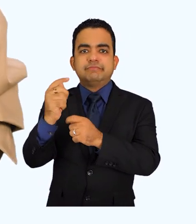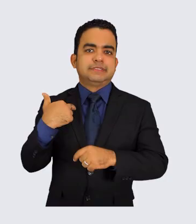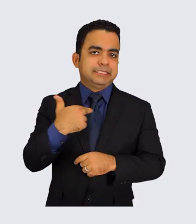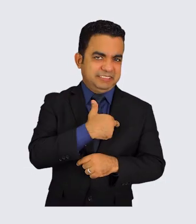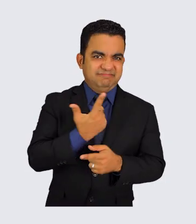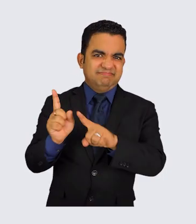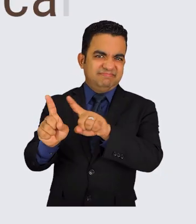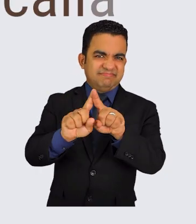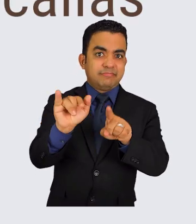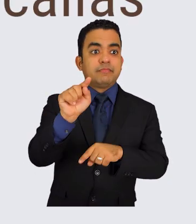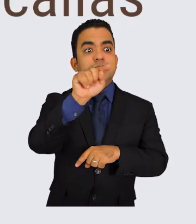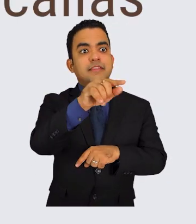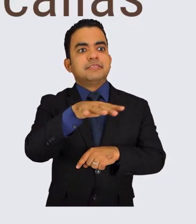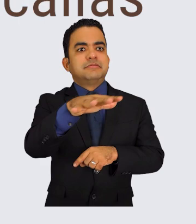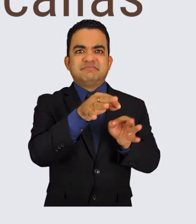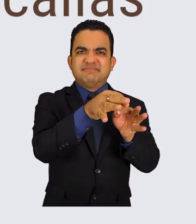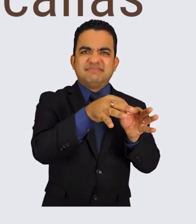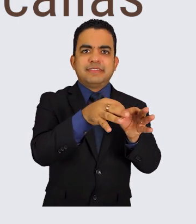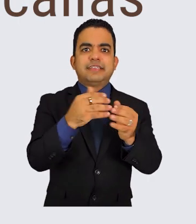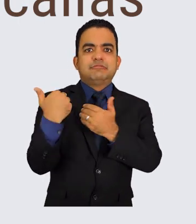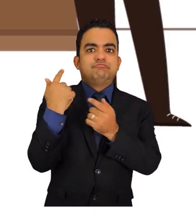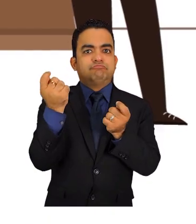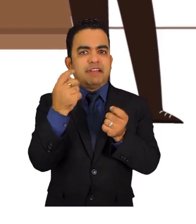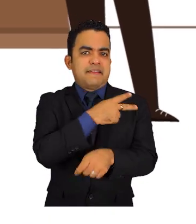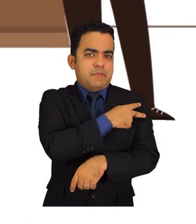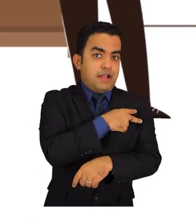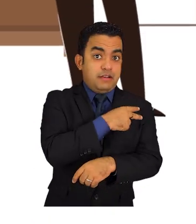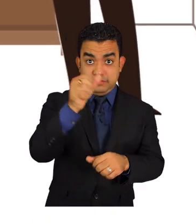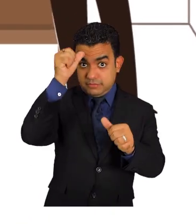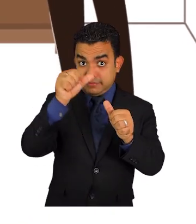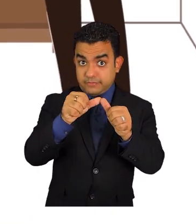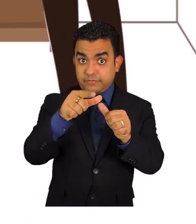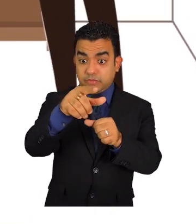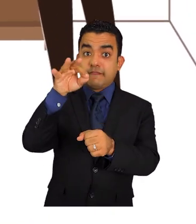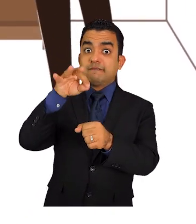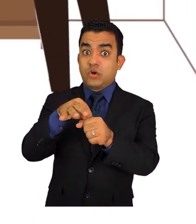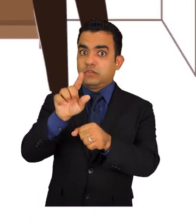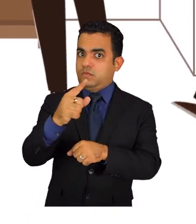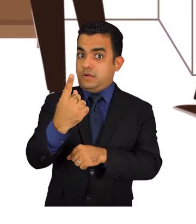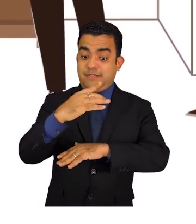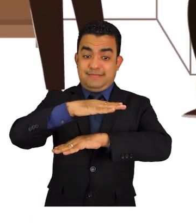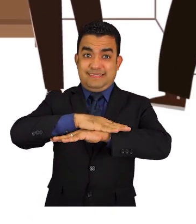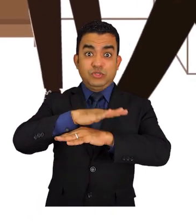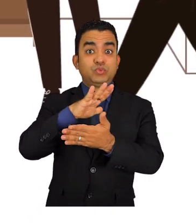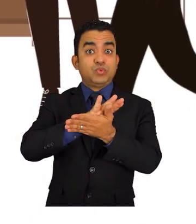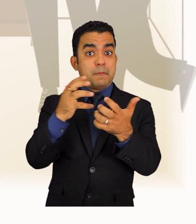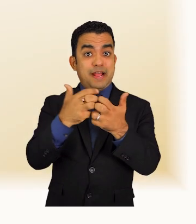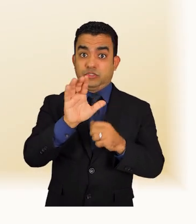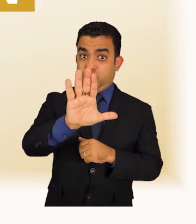regidurías, y en el distrito municipal dirección y vocalías. Y recuerda que solo puedes votar en el colegio electoral que te